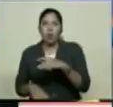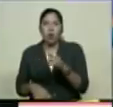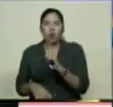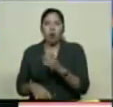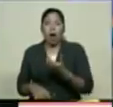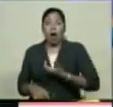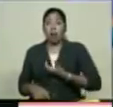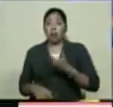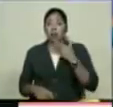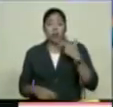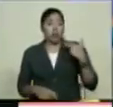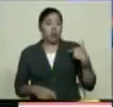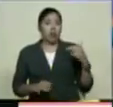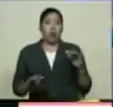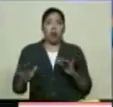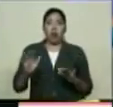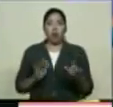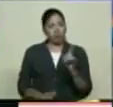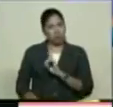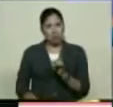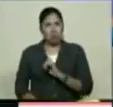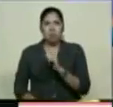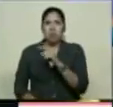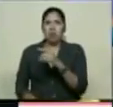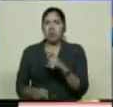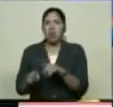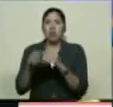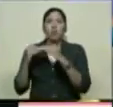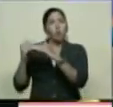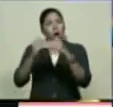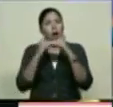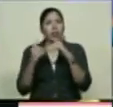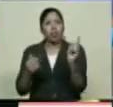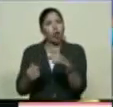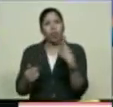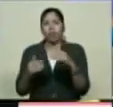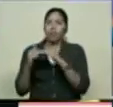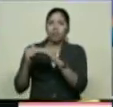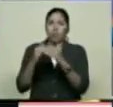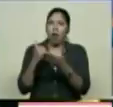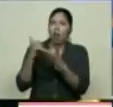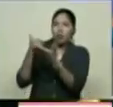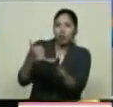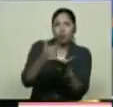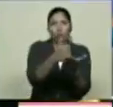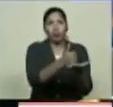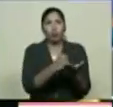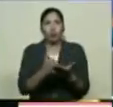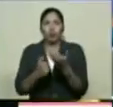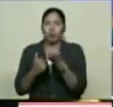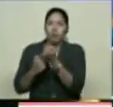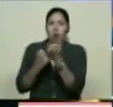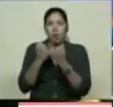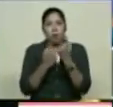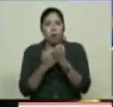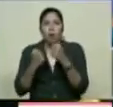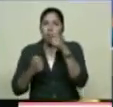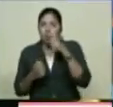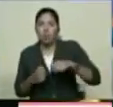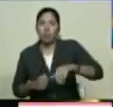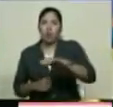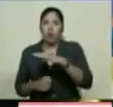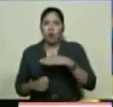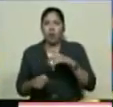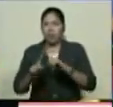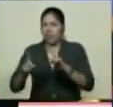Y tenemos, bueno, la tarea de ayudar a nuestro municipio, a nuestro pueblo En las diferentes áreas, en la